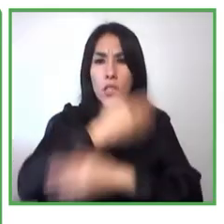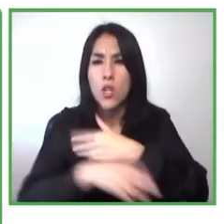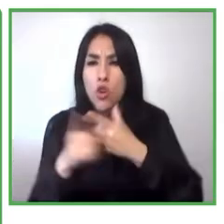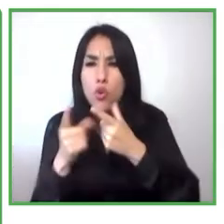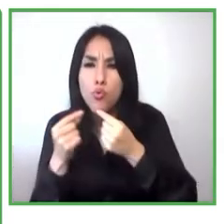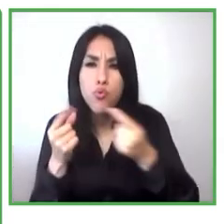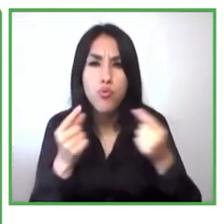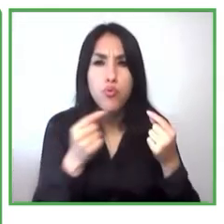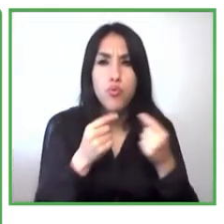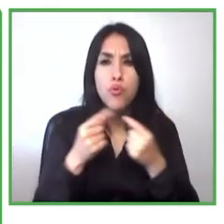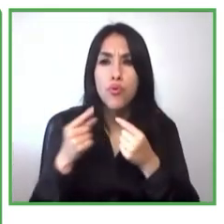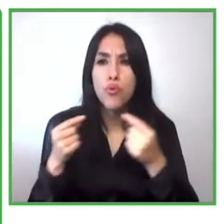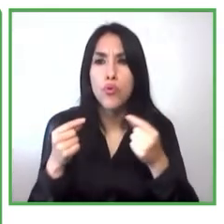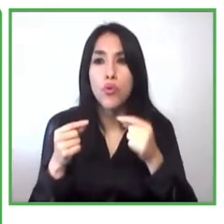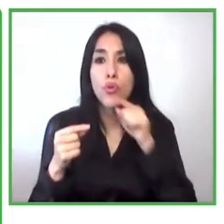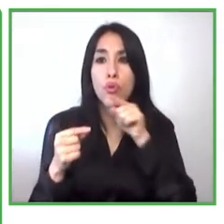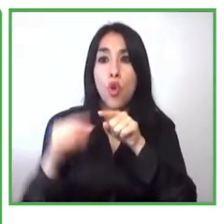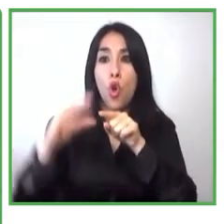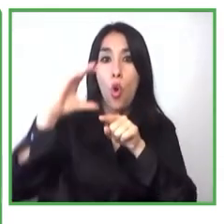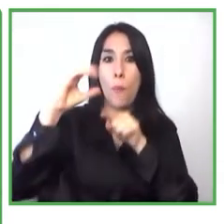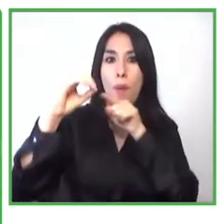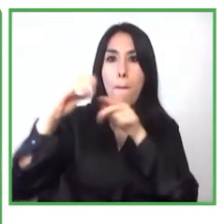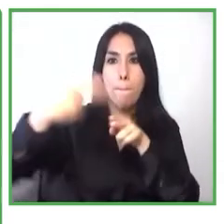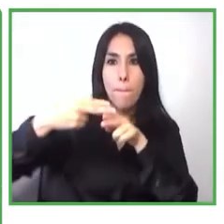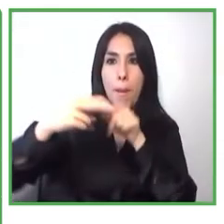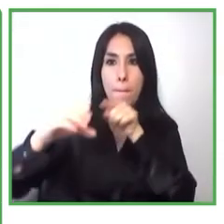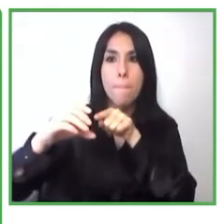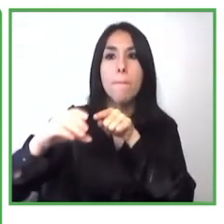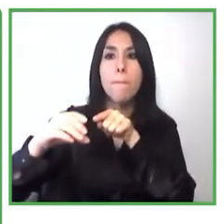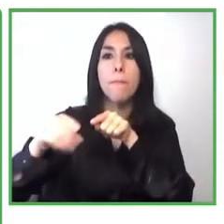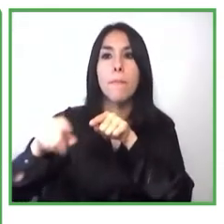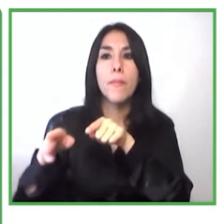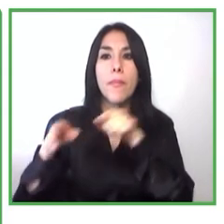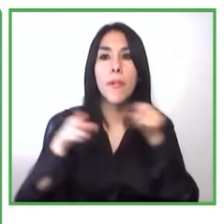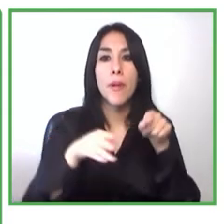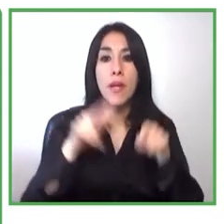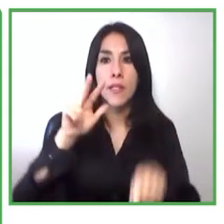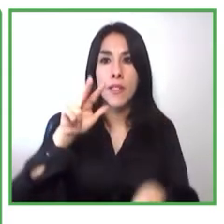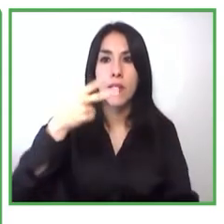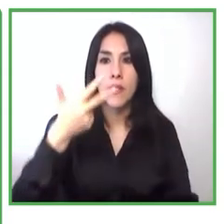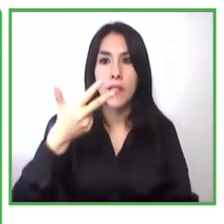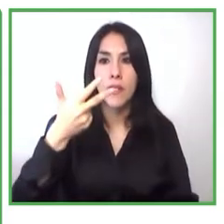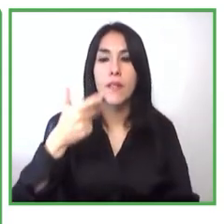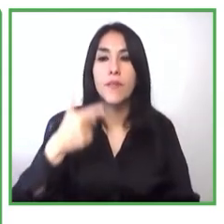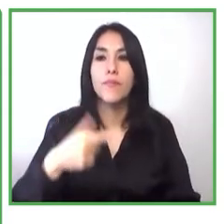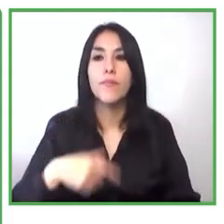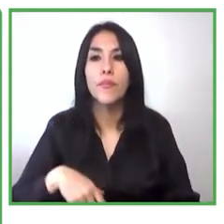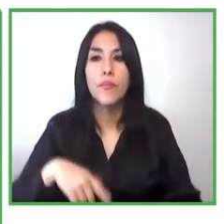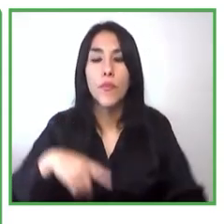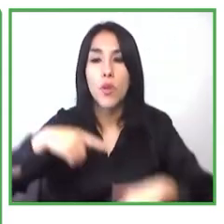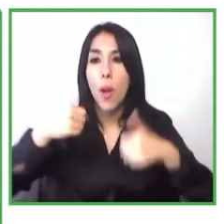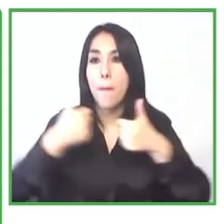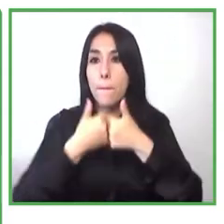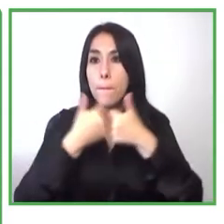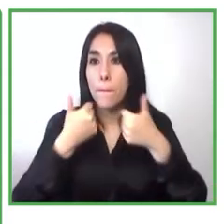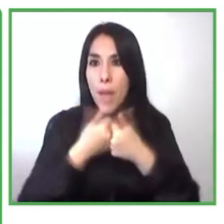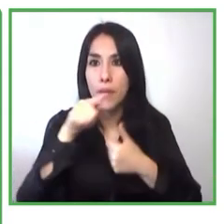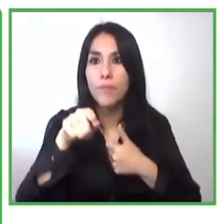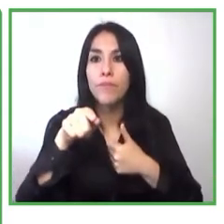pilotaje probarlas y desarrollarlas con personas en situación de discapacidad